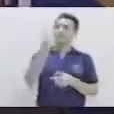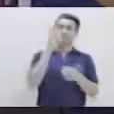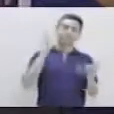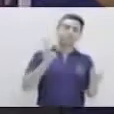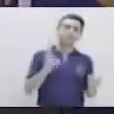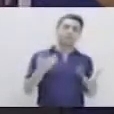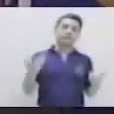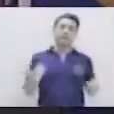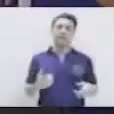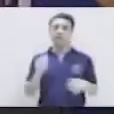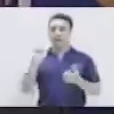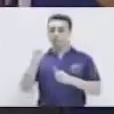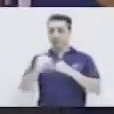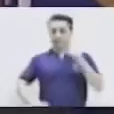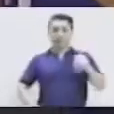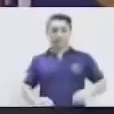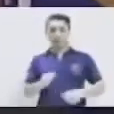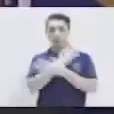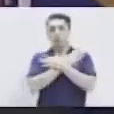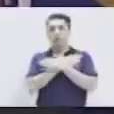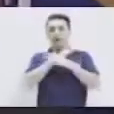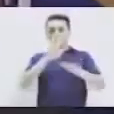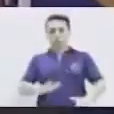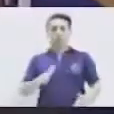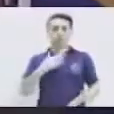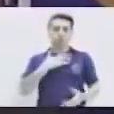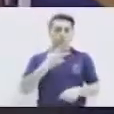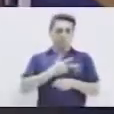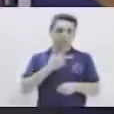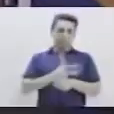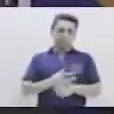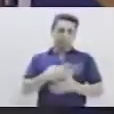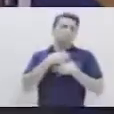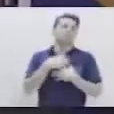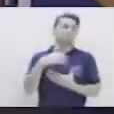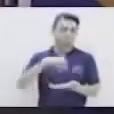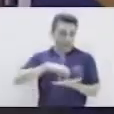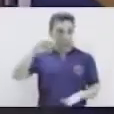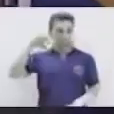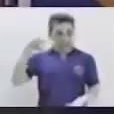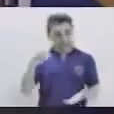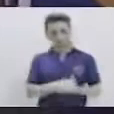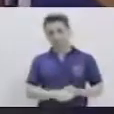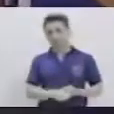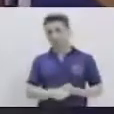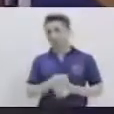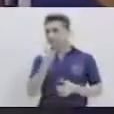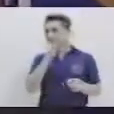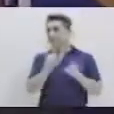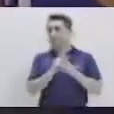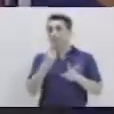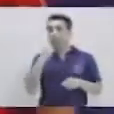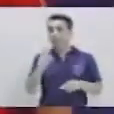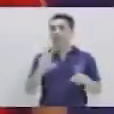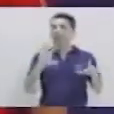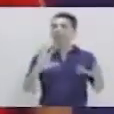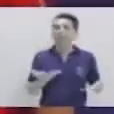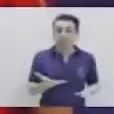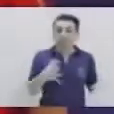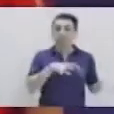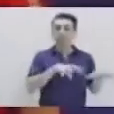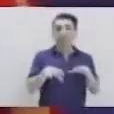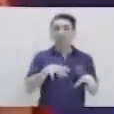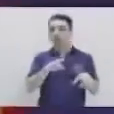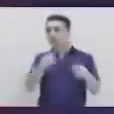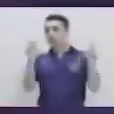nuestra patria Guatemala. Por ejemplo, el día, tenemos que también ver qué actividades o qué